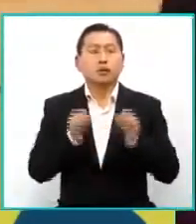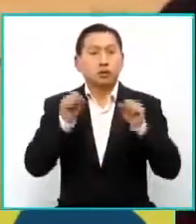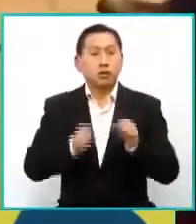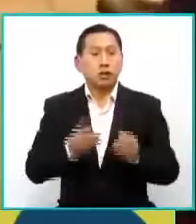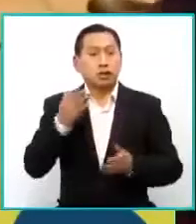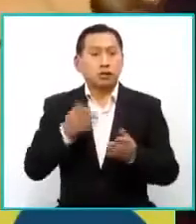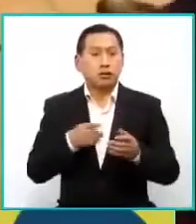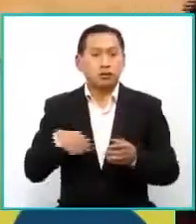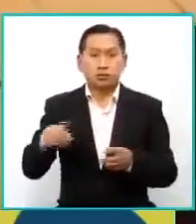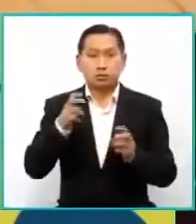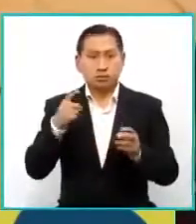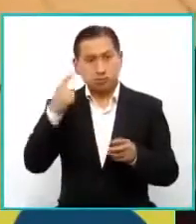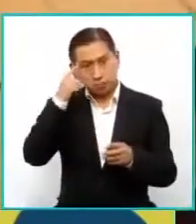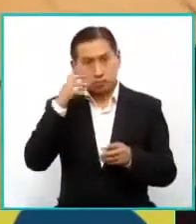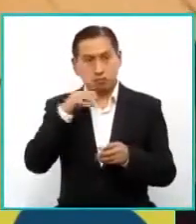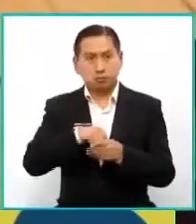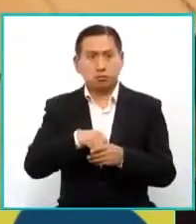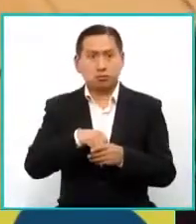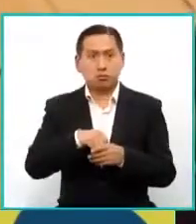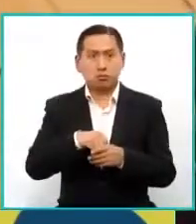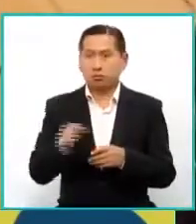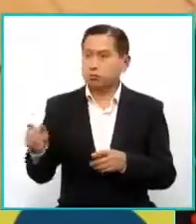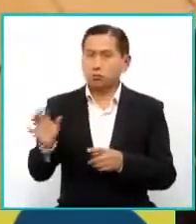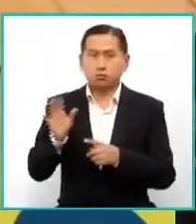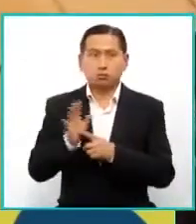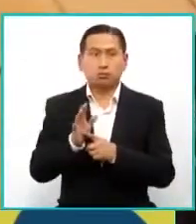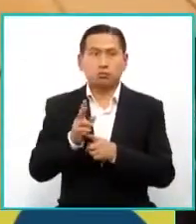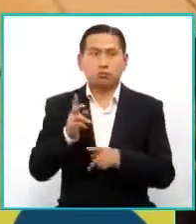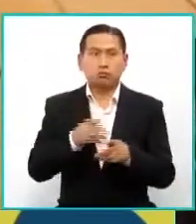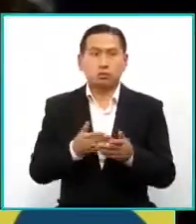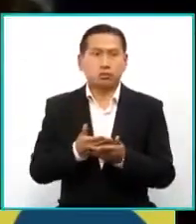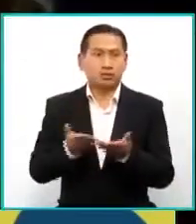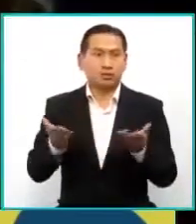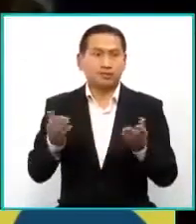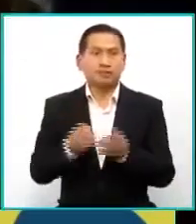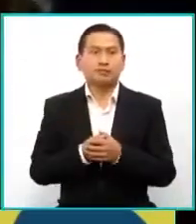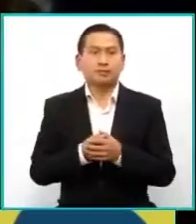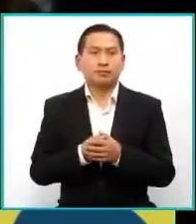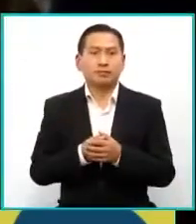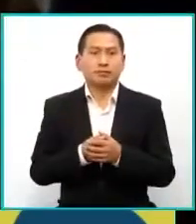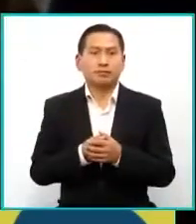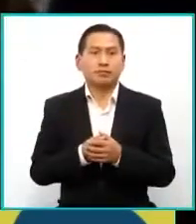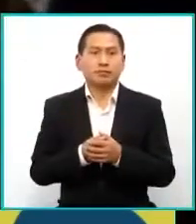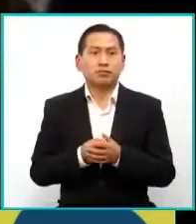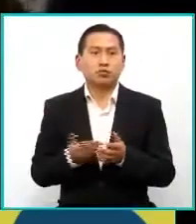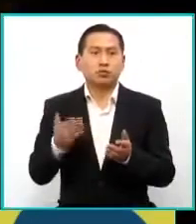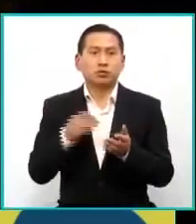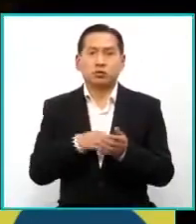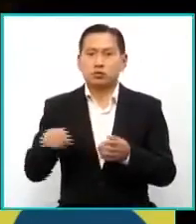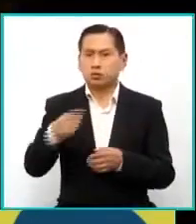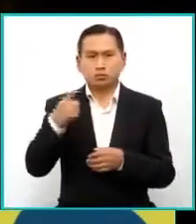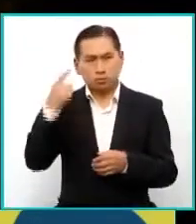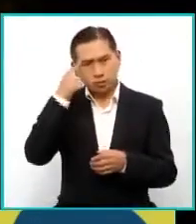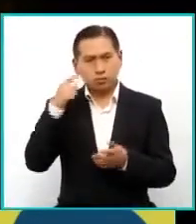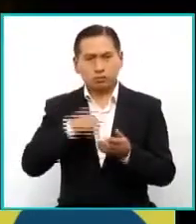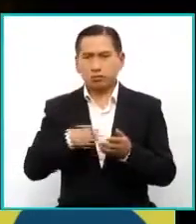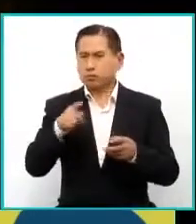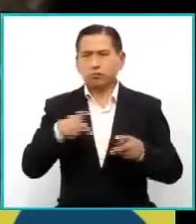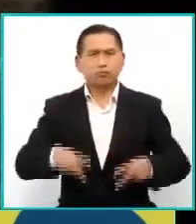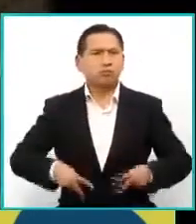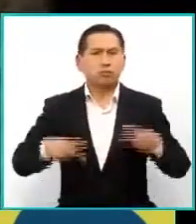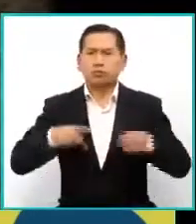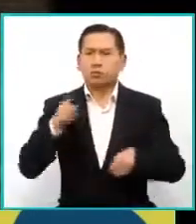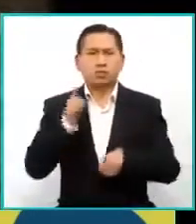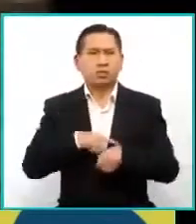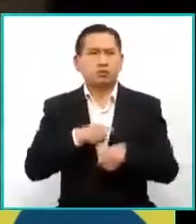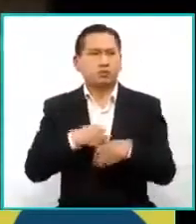lograr que el espectador vuelva a repensar estas cosas que las vivimos todo